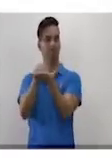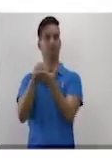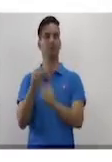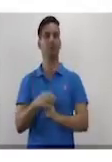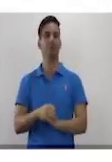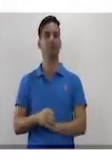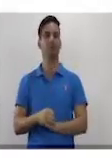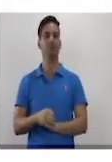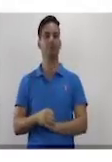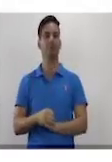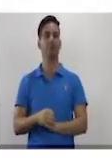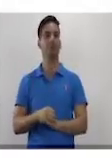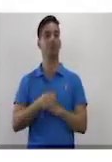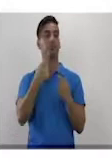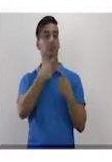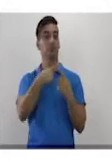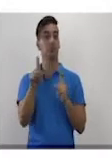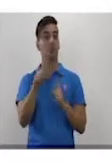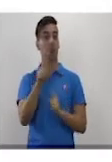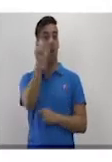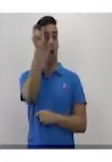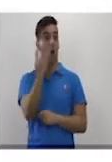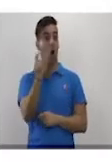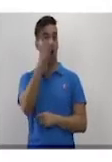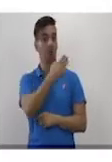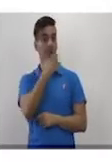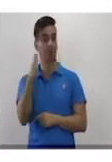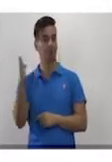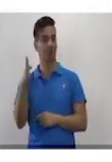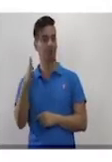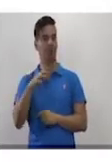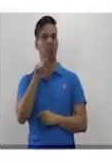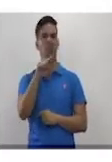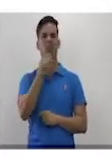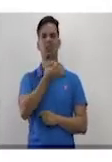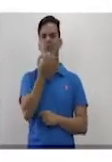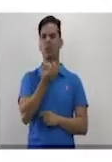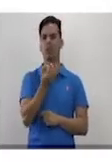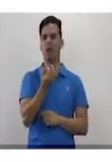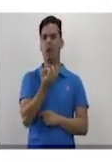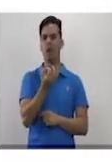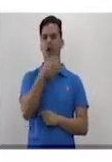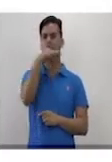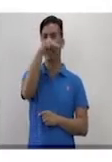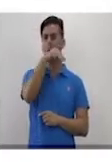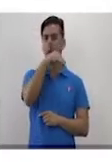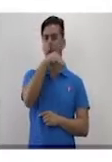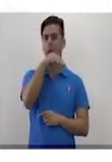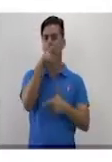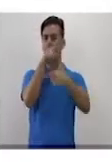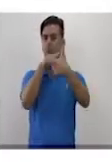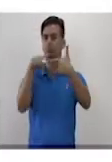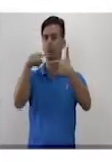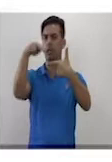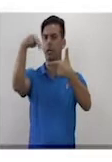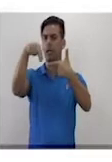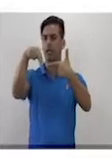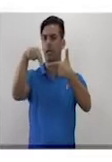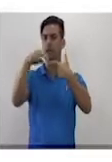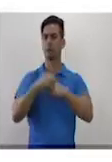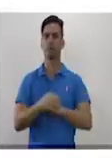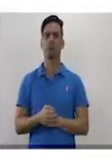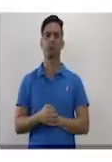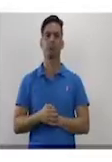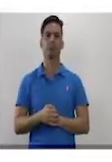plantea M dividido por N. En este caso vas a hallar el cociente de dos monomios.